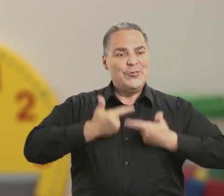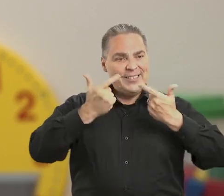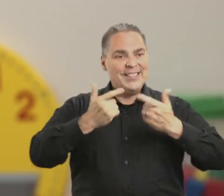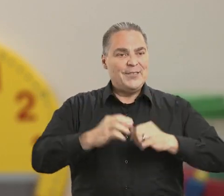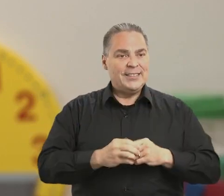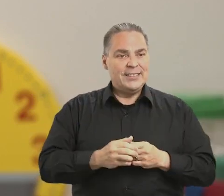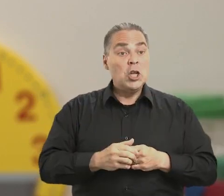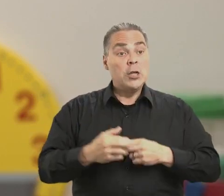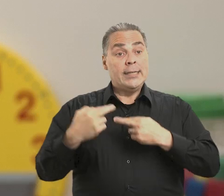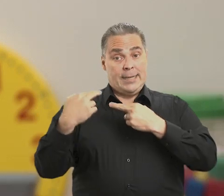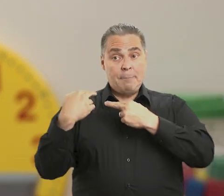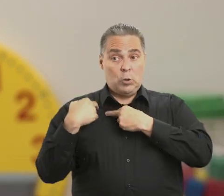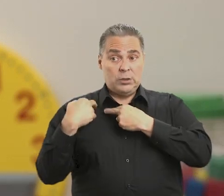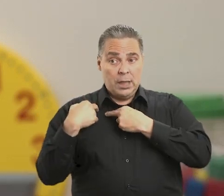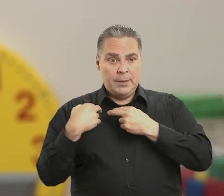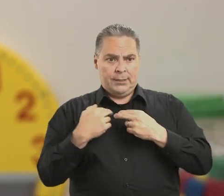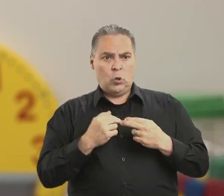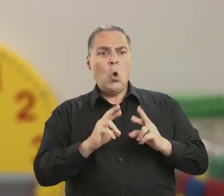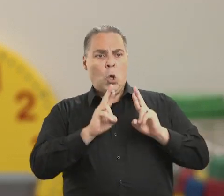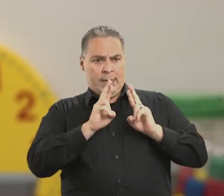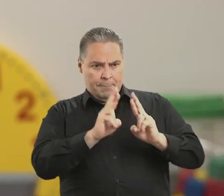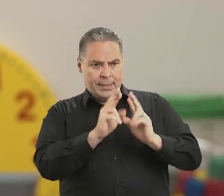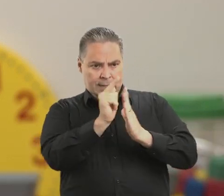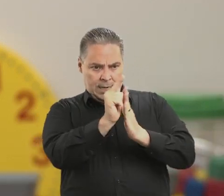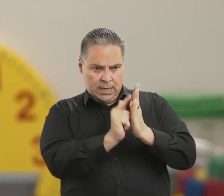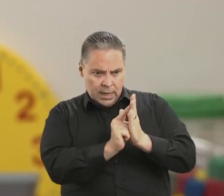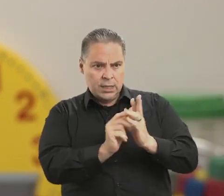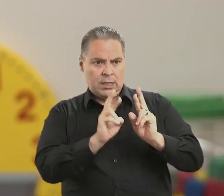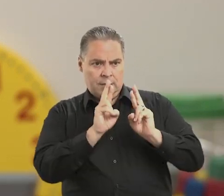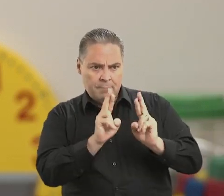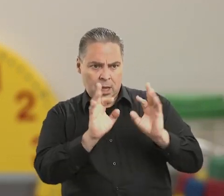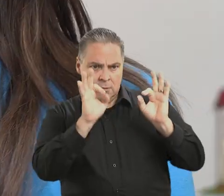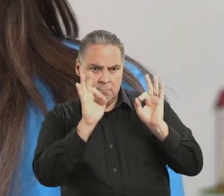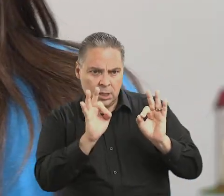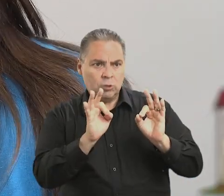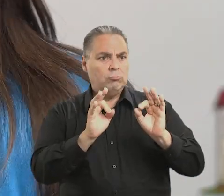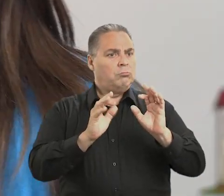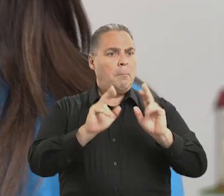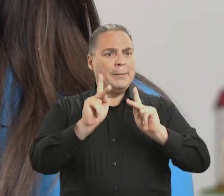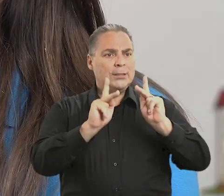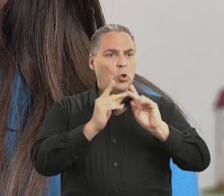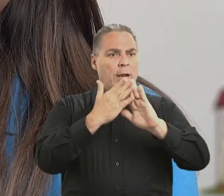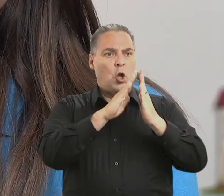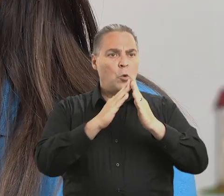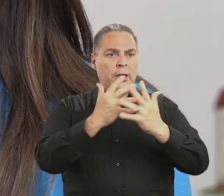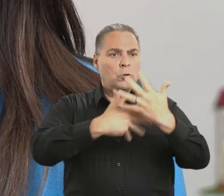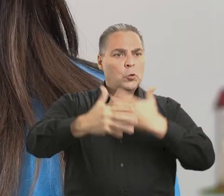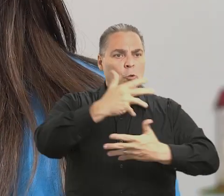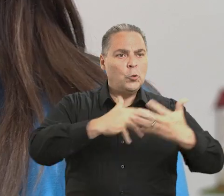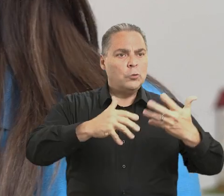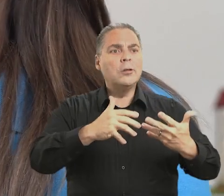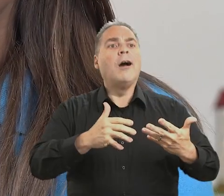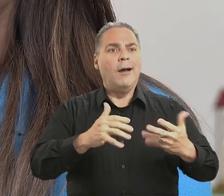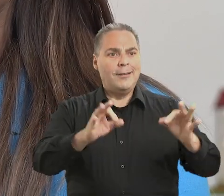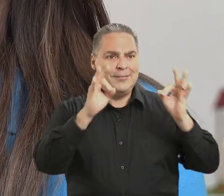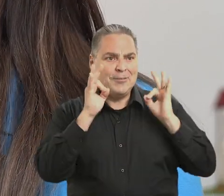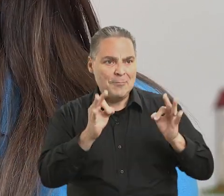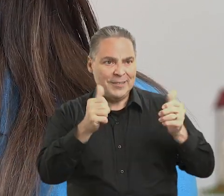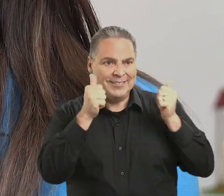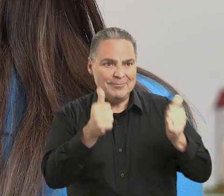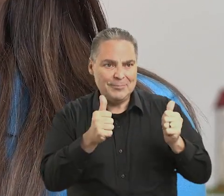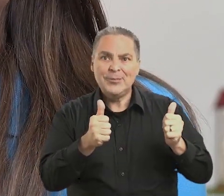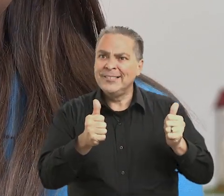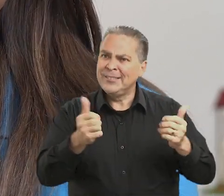respeta las leyes y contribuye al buen funcionamiento de la comunidad. Te invitamos a contribuir al bienestar de las